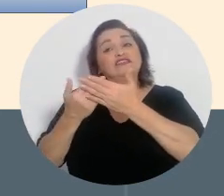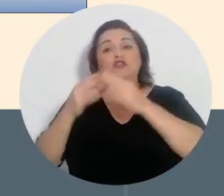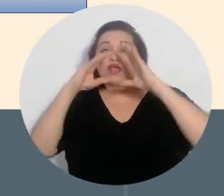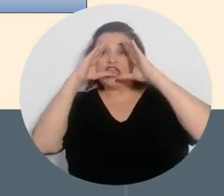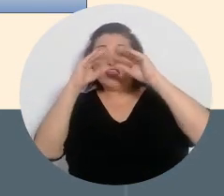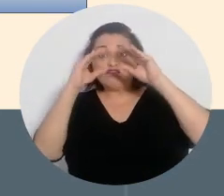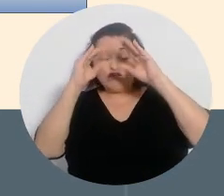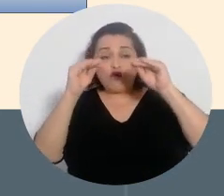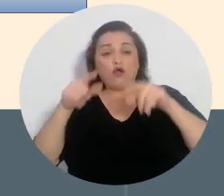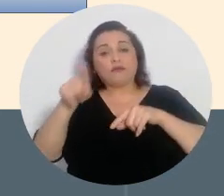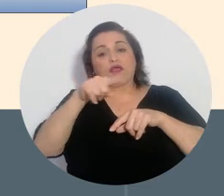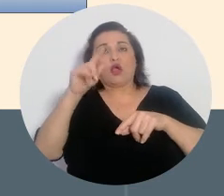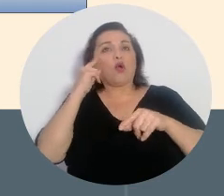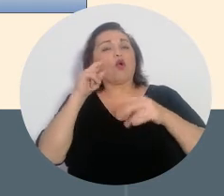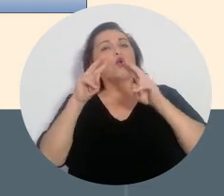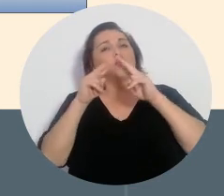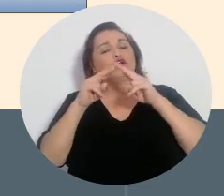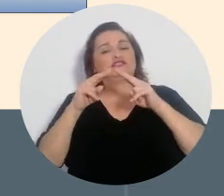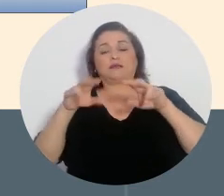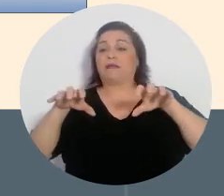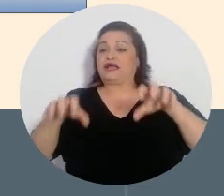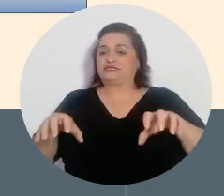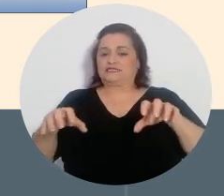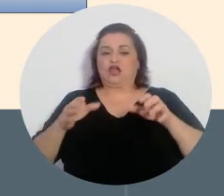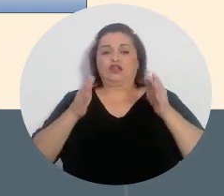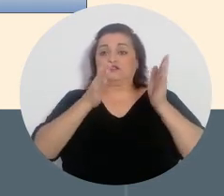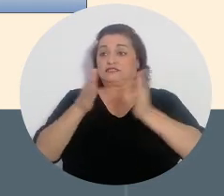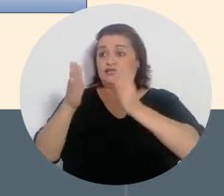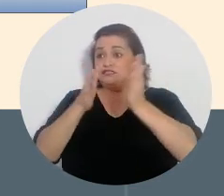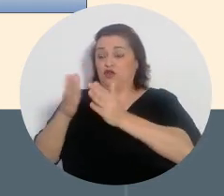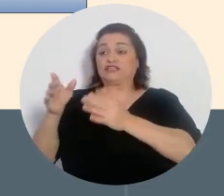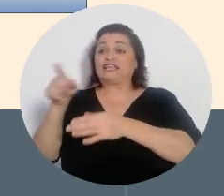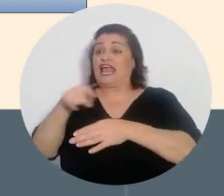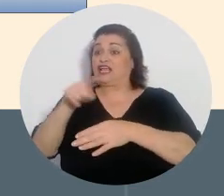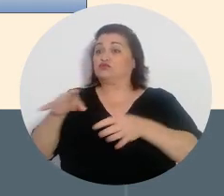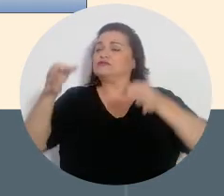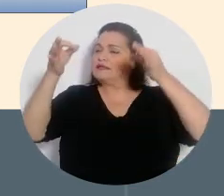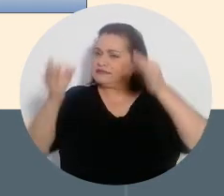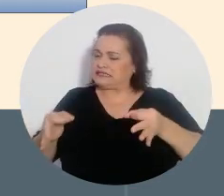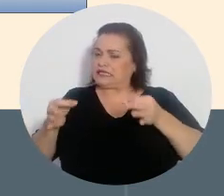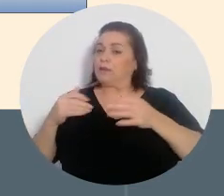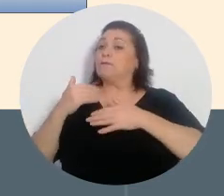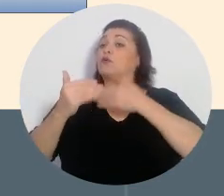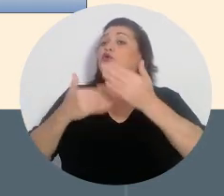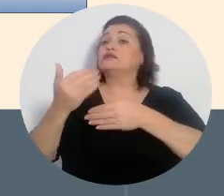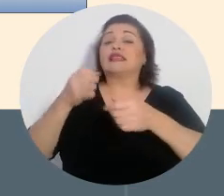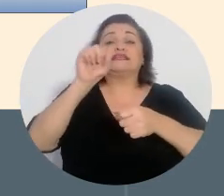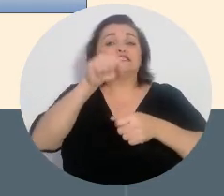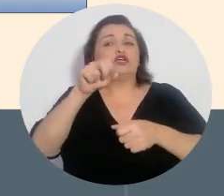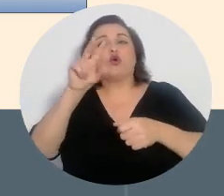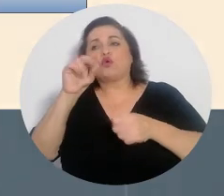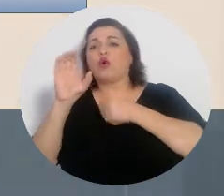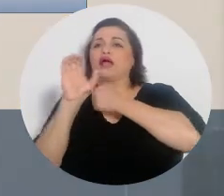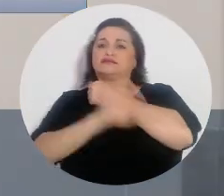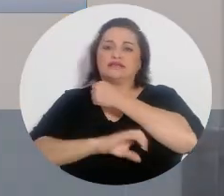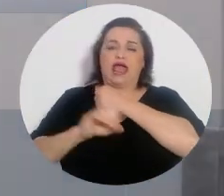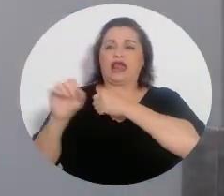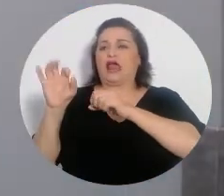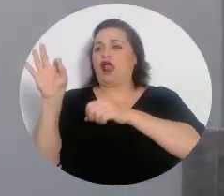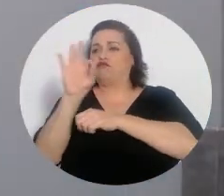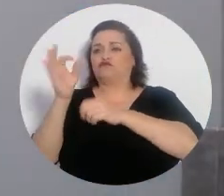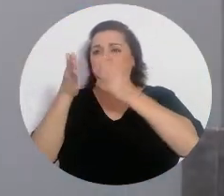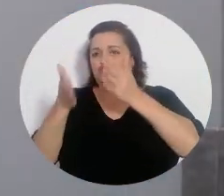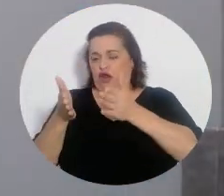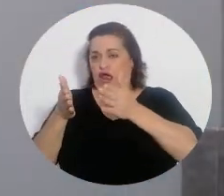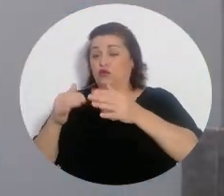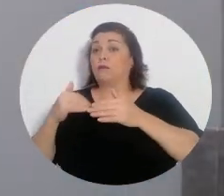y un informe que es puesto en conocimiento de los magistrados de la sección, quien en definitiva determinarán si es procedente o no sancionar al funcionario.